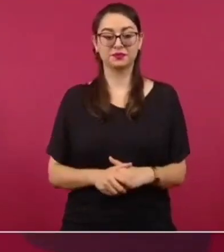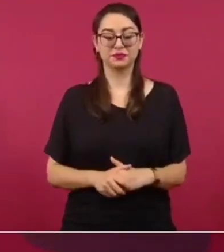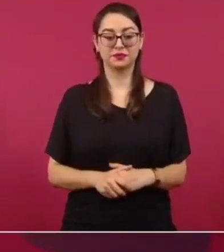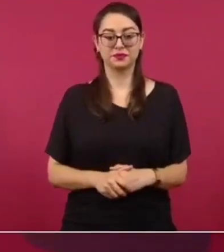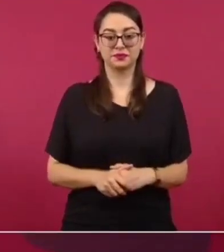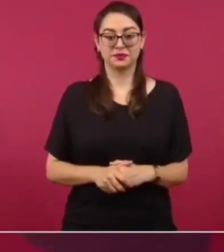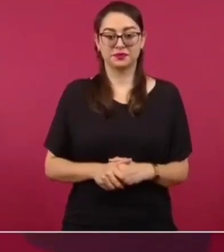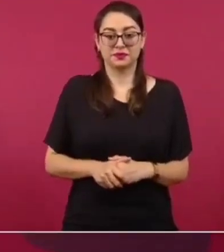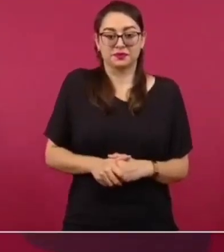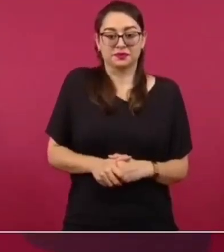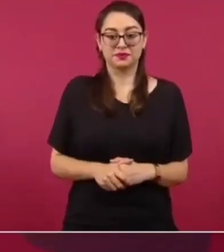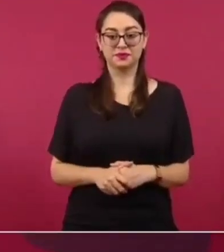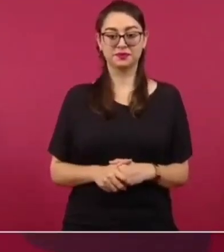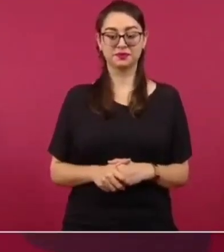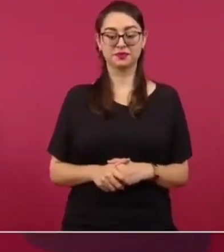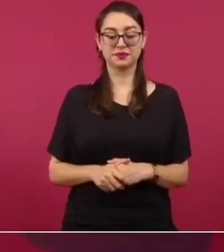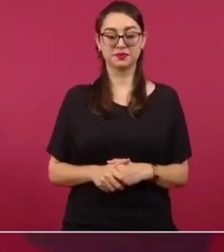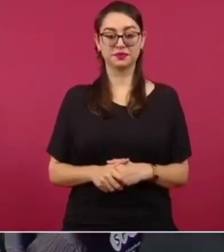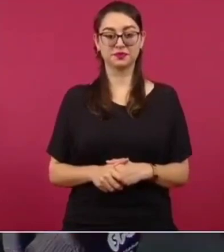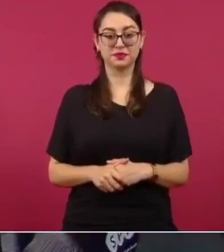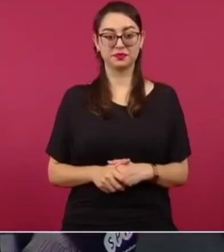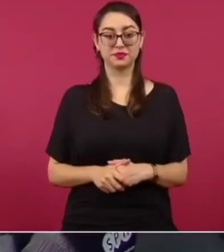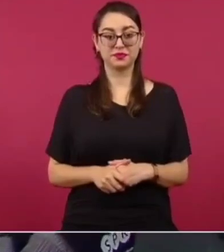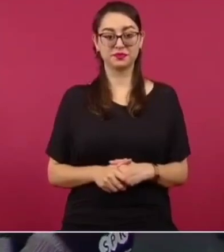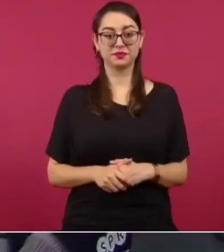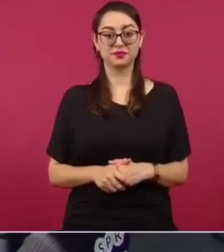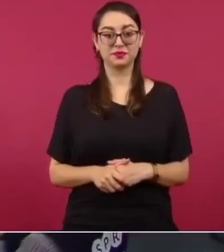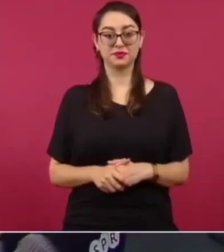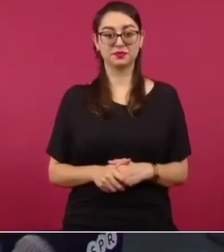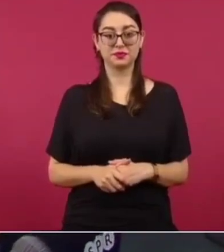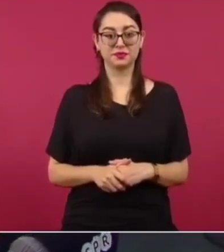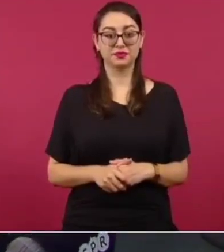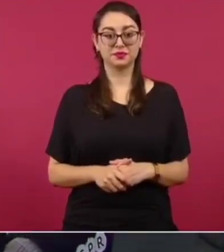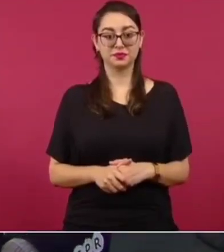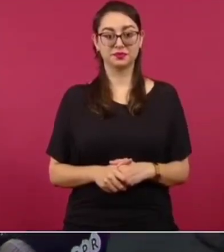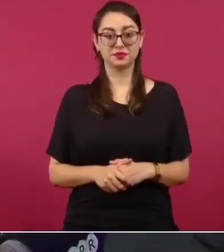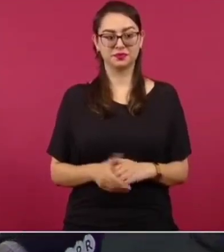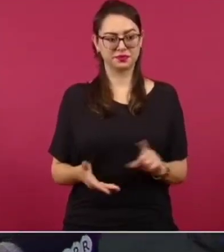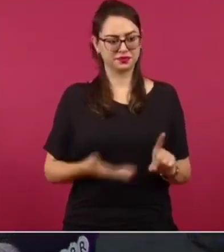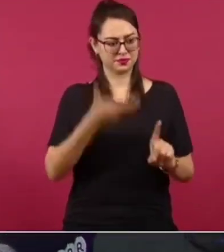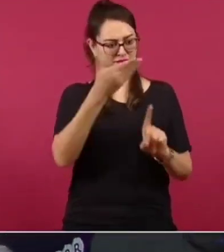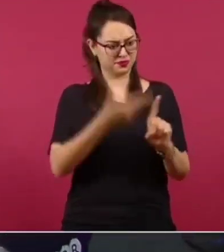que